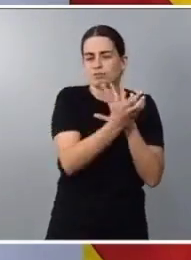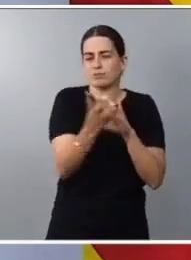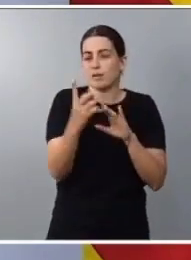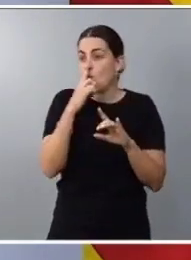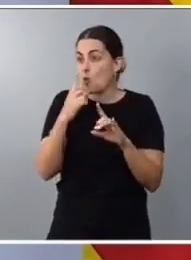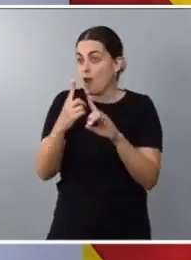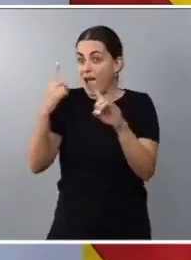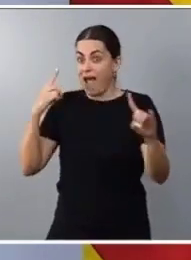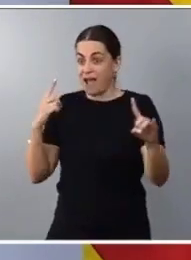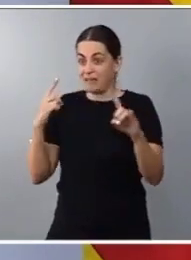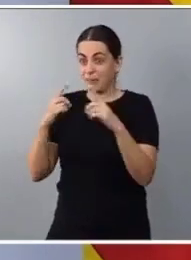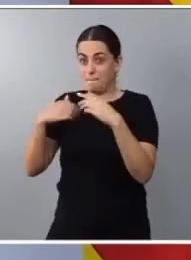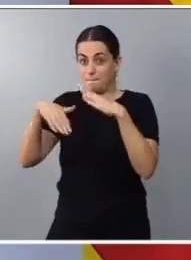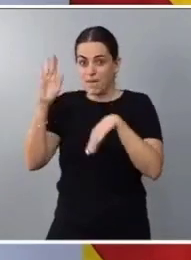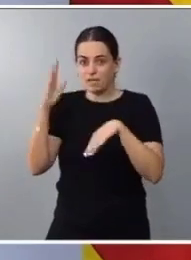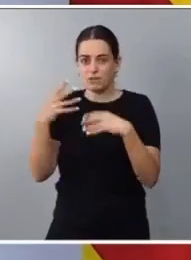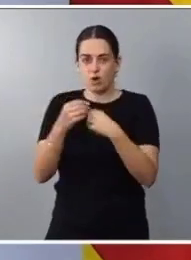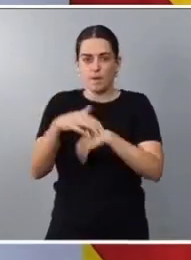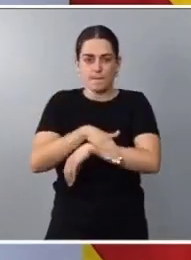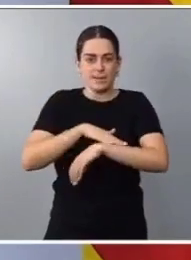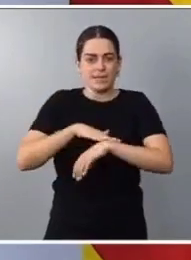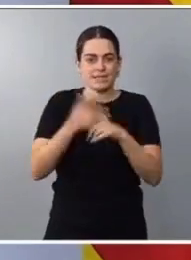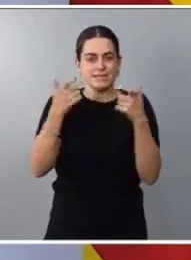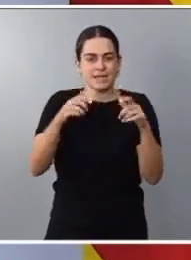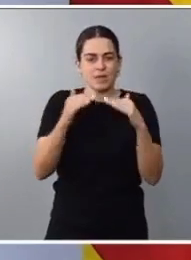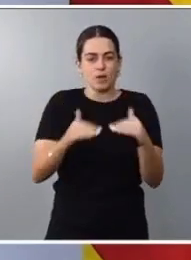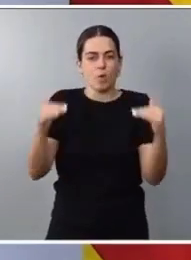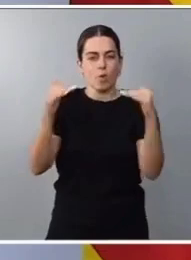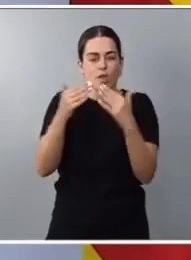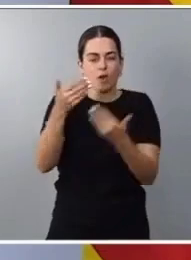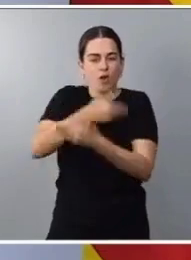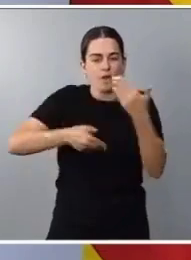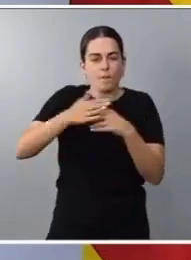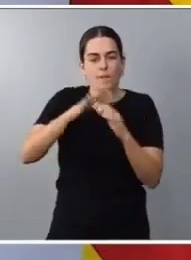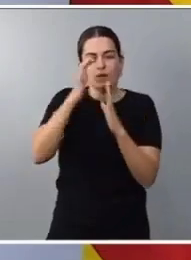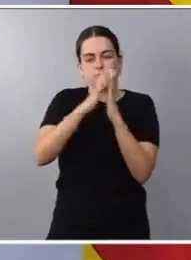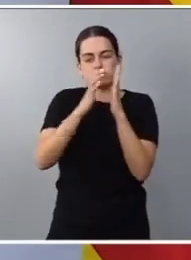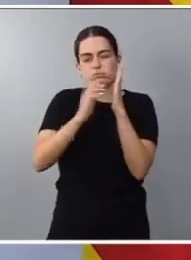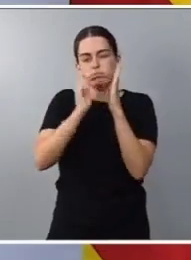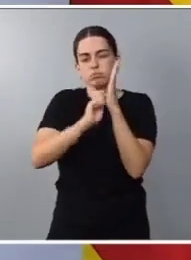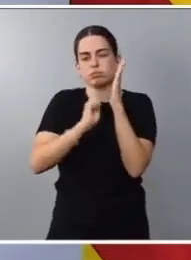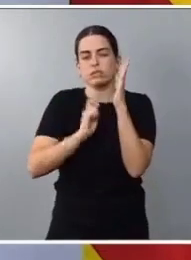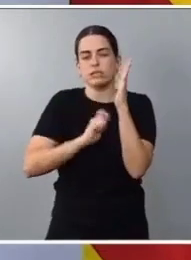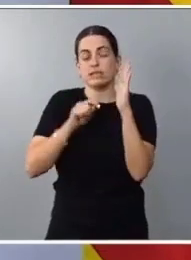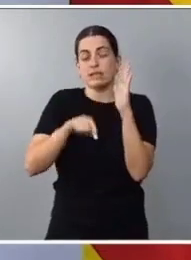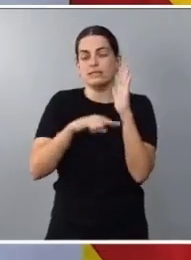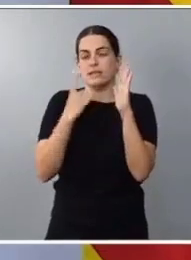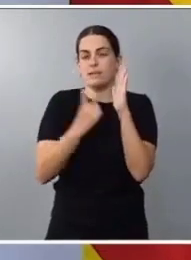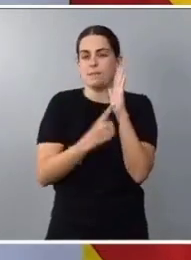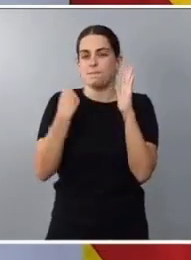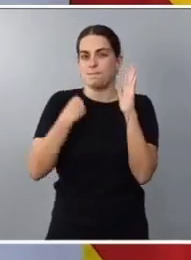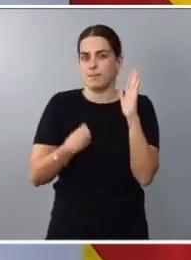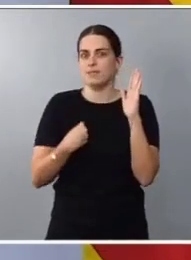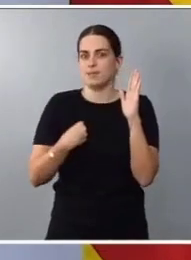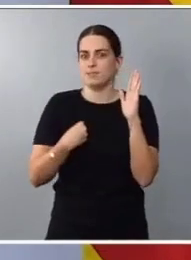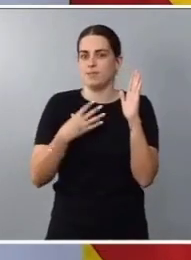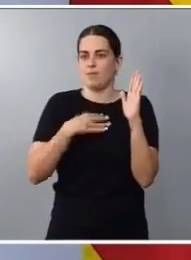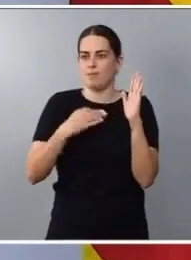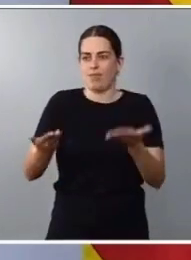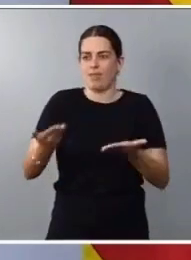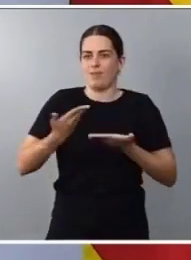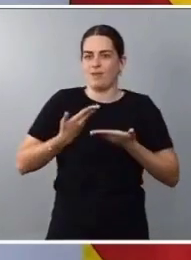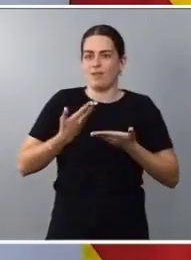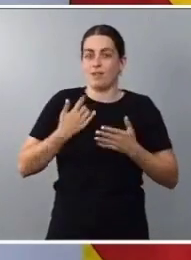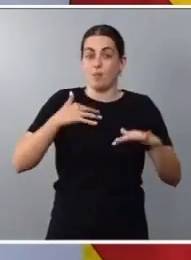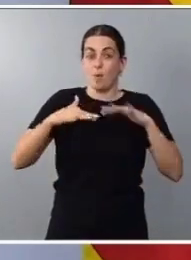colaborado con el Ministerio de Igualdad para poder redactar esta ley, porque somos muy conscientes de que sin el movimiento feminista, desde